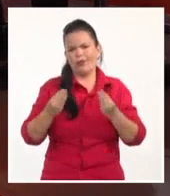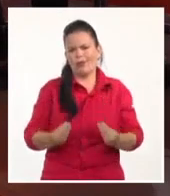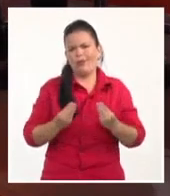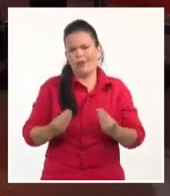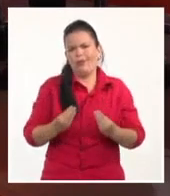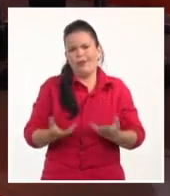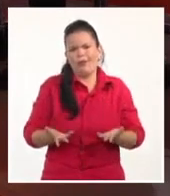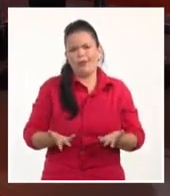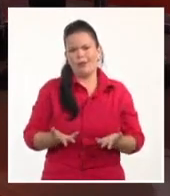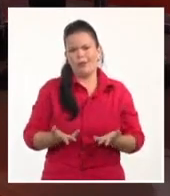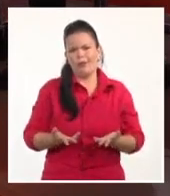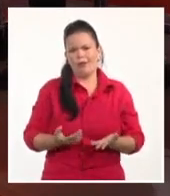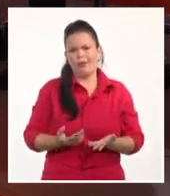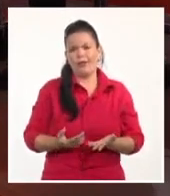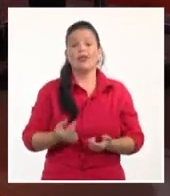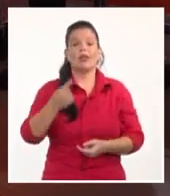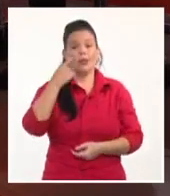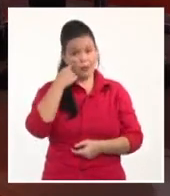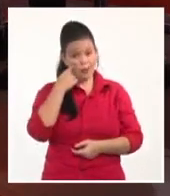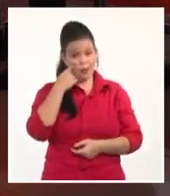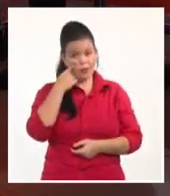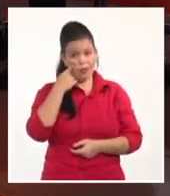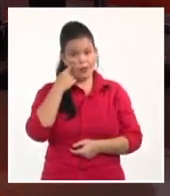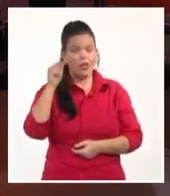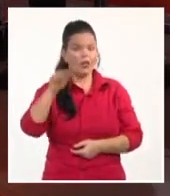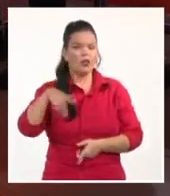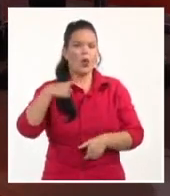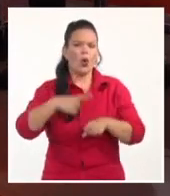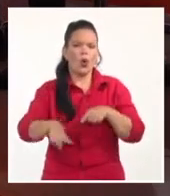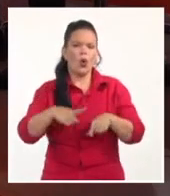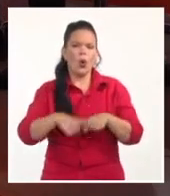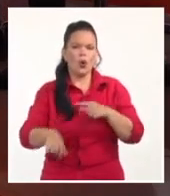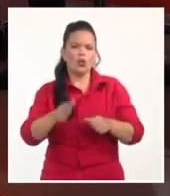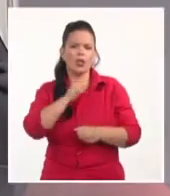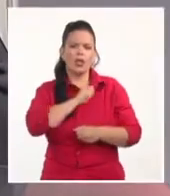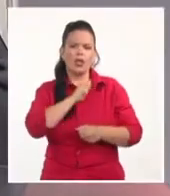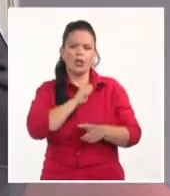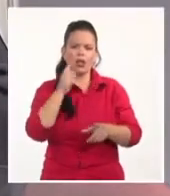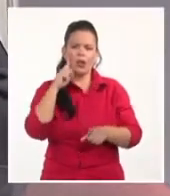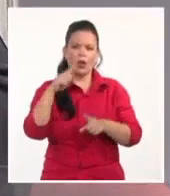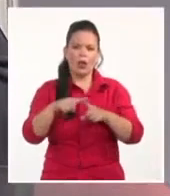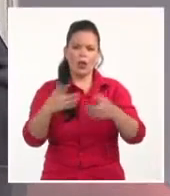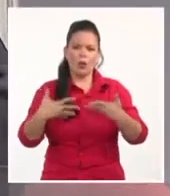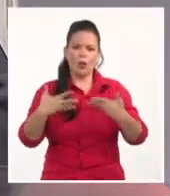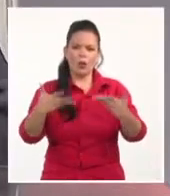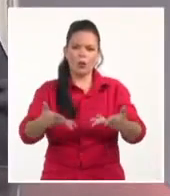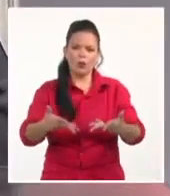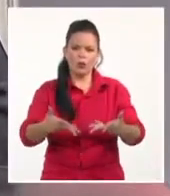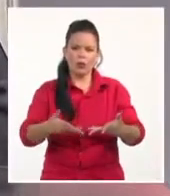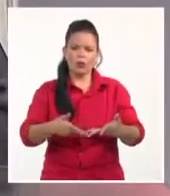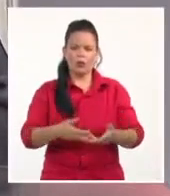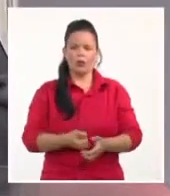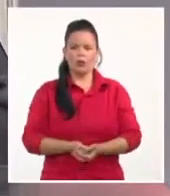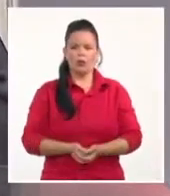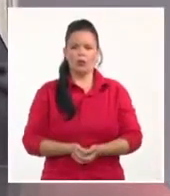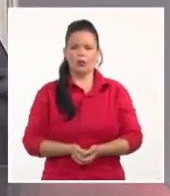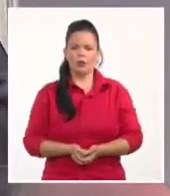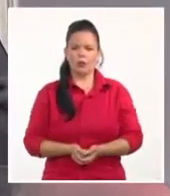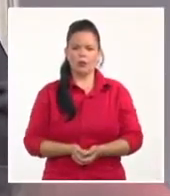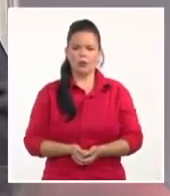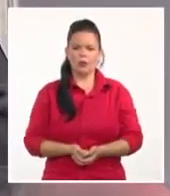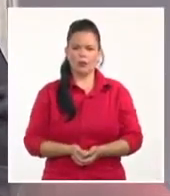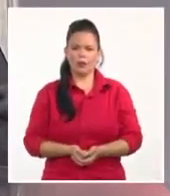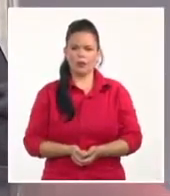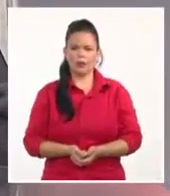reflexión. Son cosas muy emotivas, son expresiones que lo que generan o tratan de generar, es una